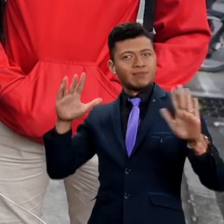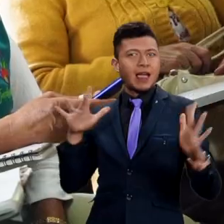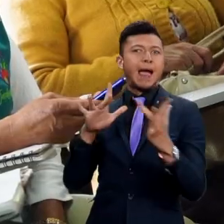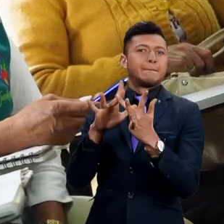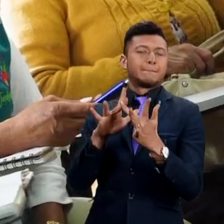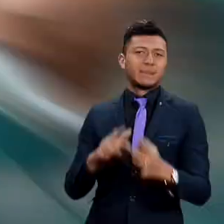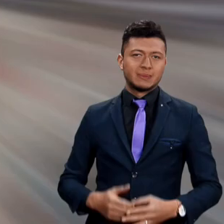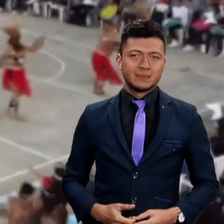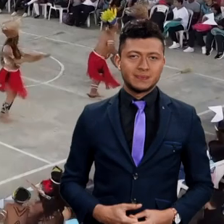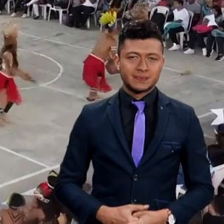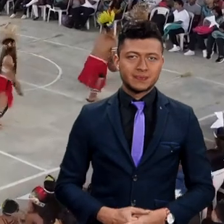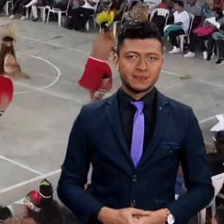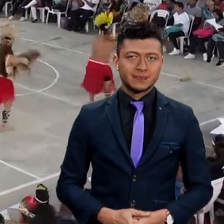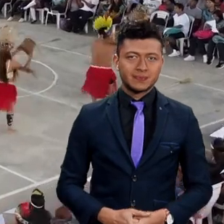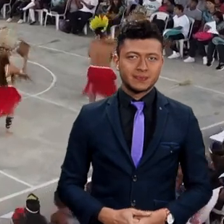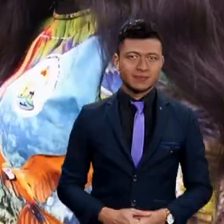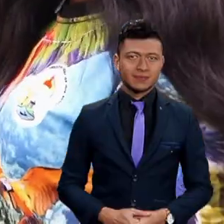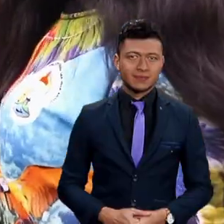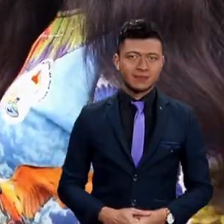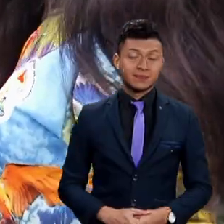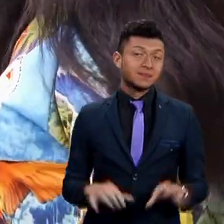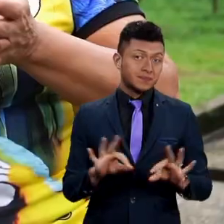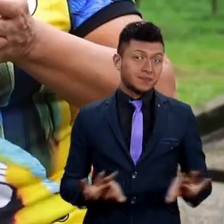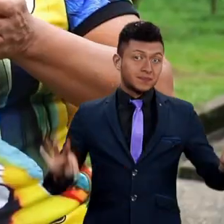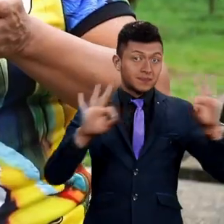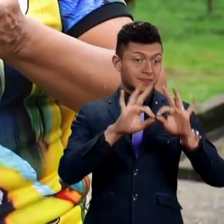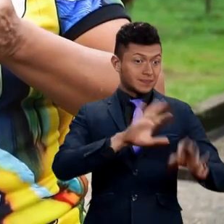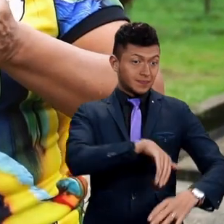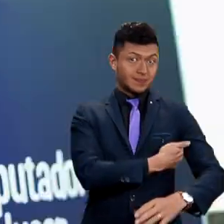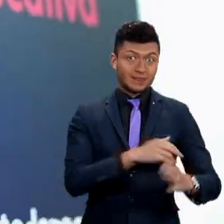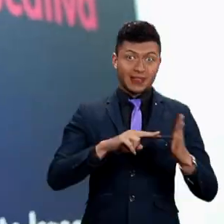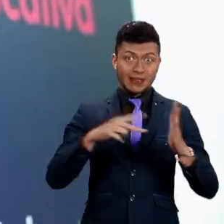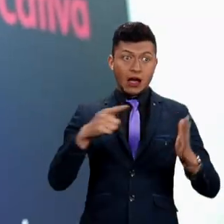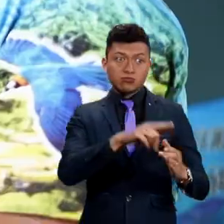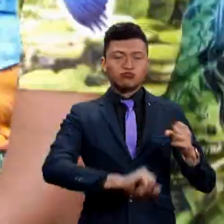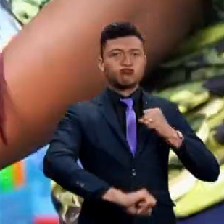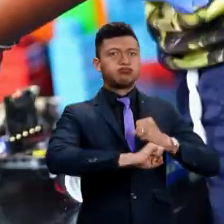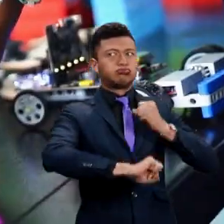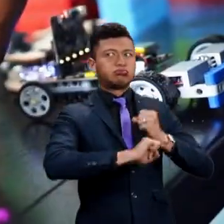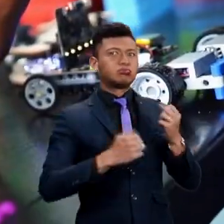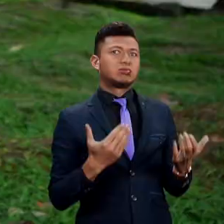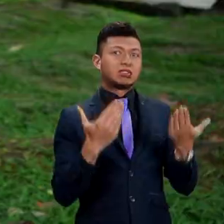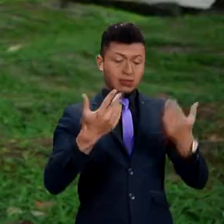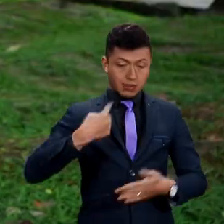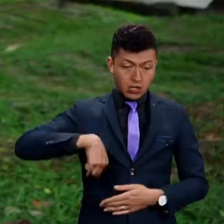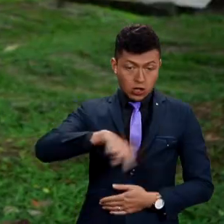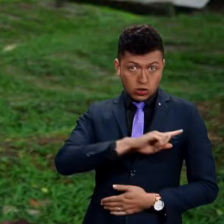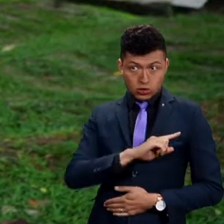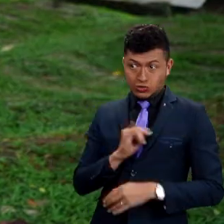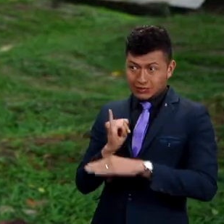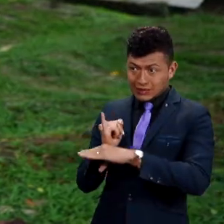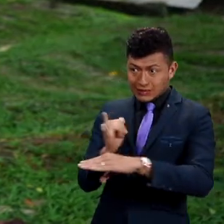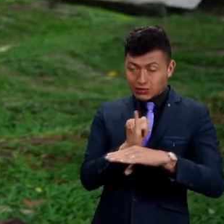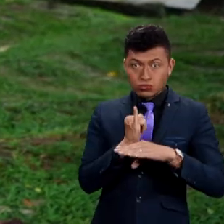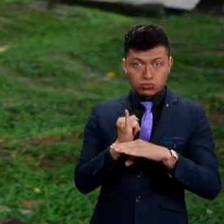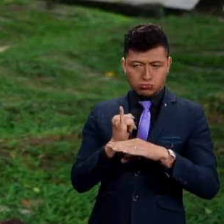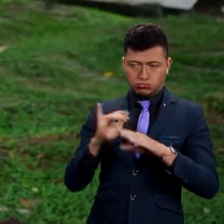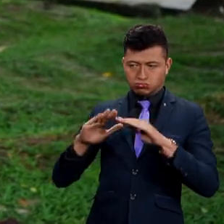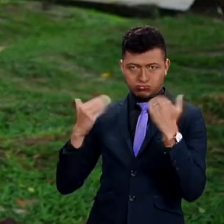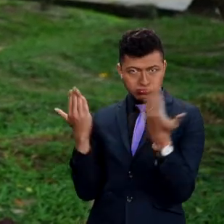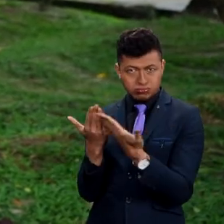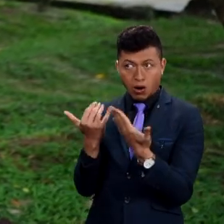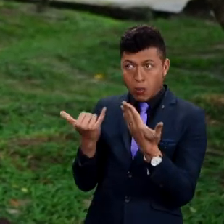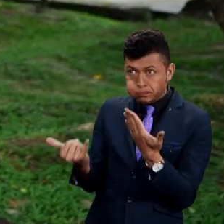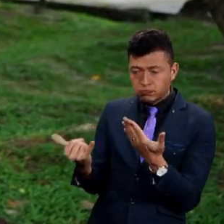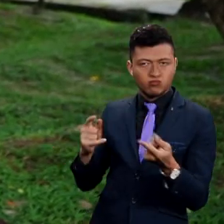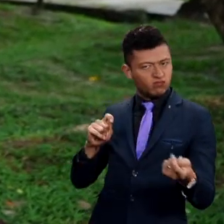territorio. Es muy importante que el Ministerio de las TIC nos apoye como lo está haciendo porque eso nos va a permitir a nosotros como institución